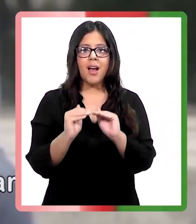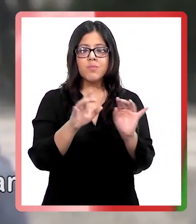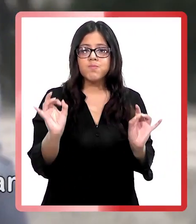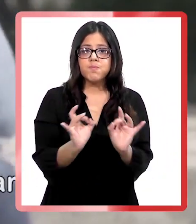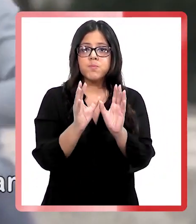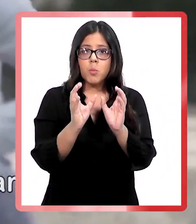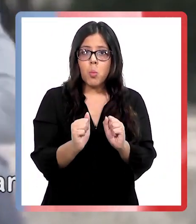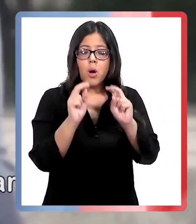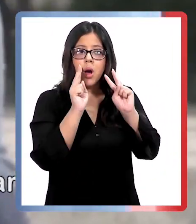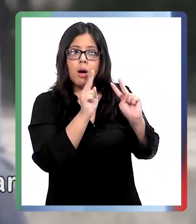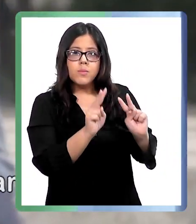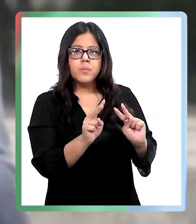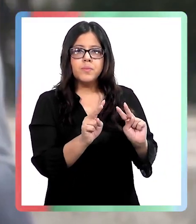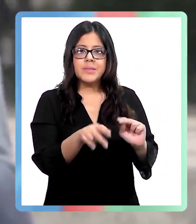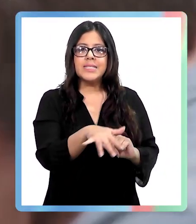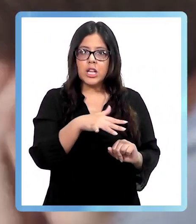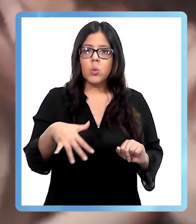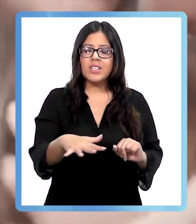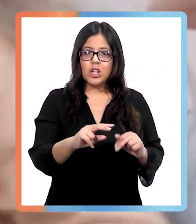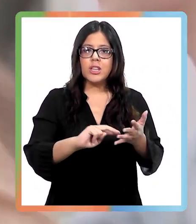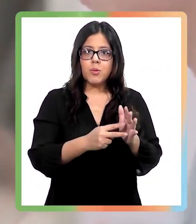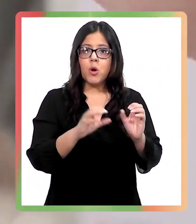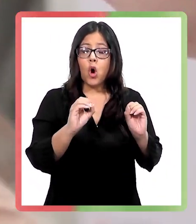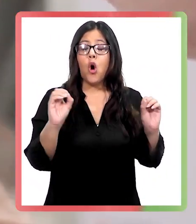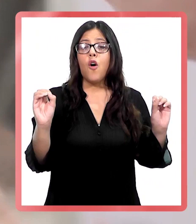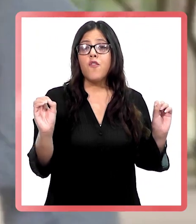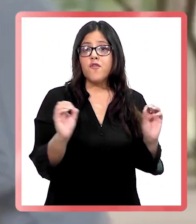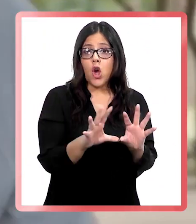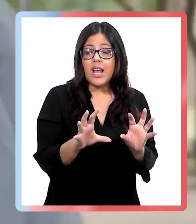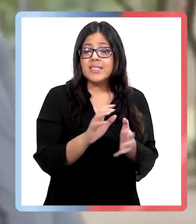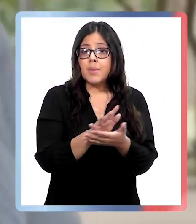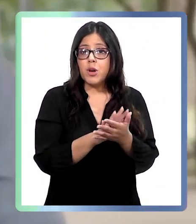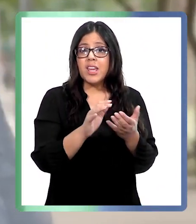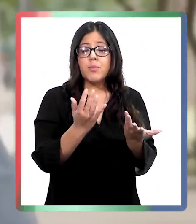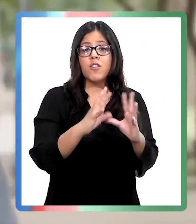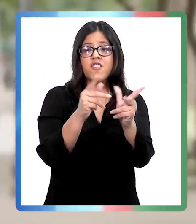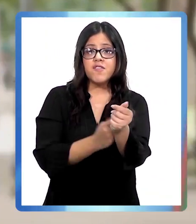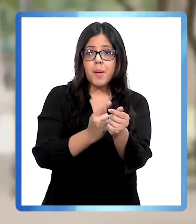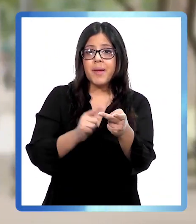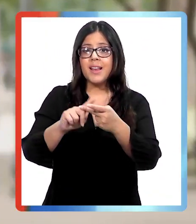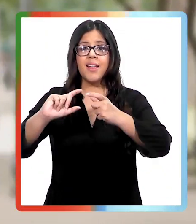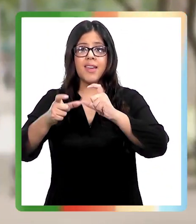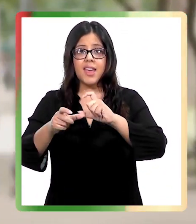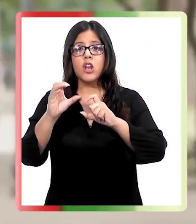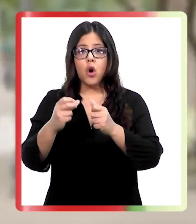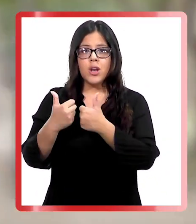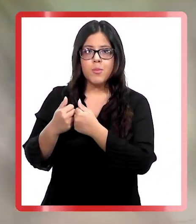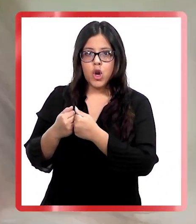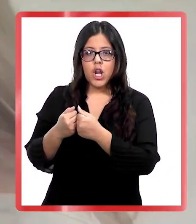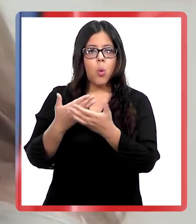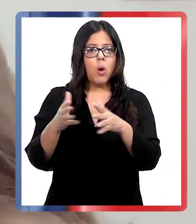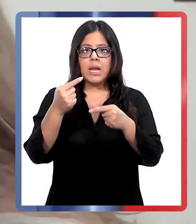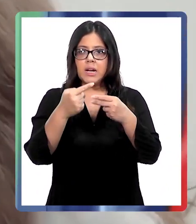visibilizar situaciones de conflicto o de violencia, ya sea violencia intrafamiliar, violencia de género o violencia en el pololeo, puedan ser